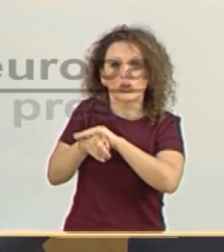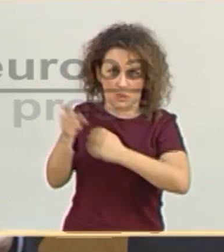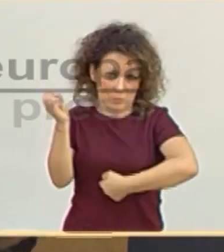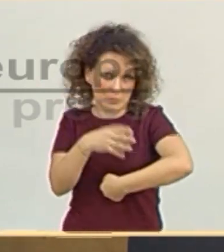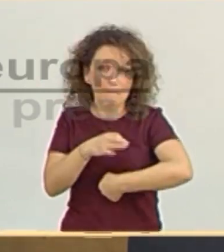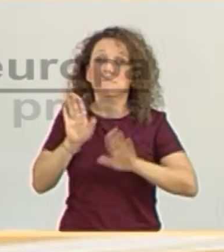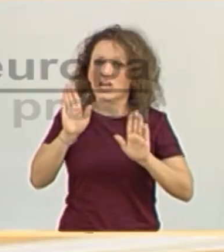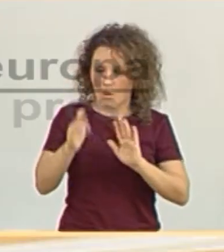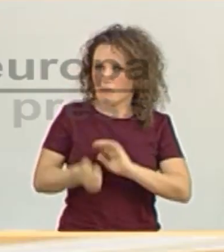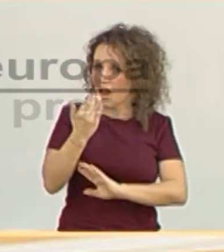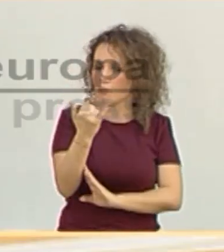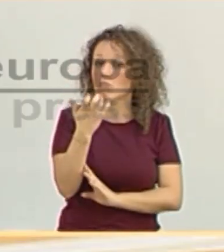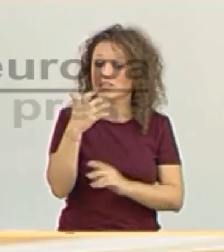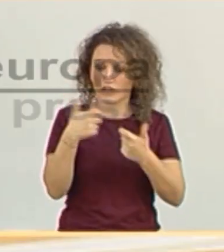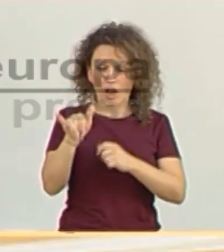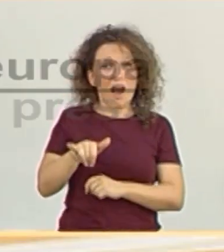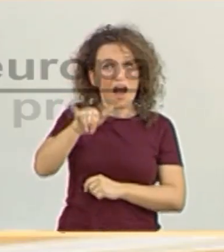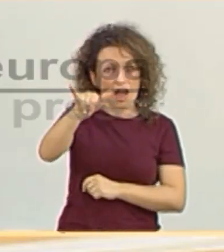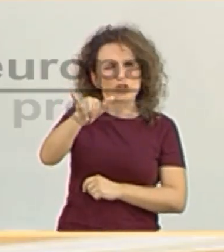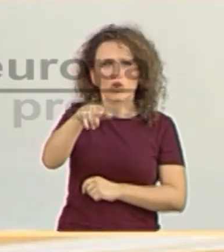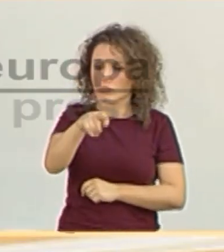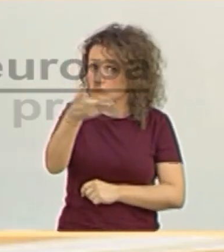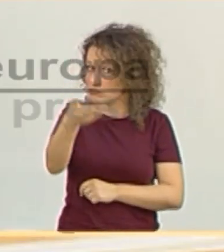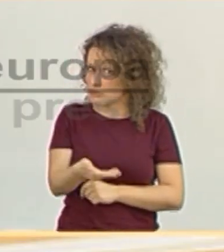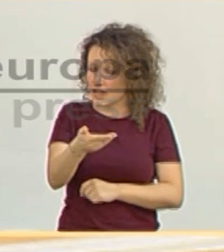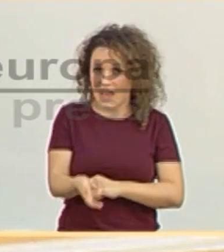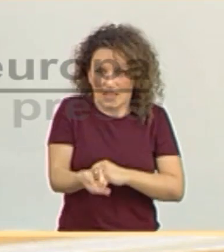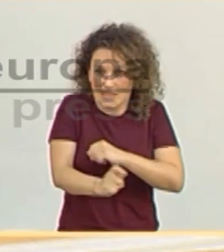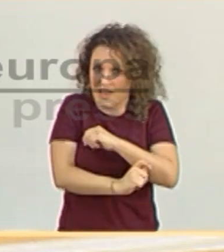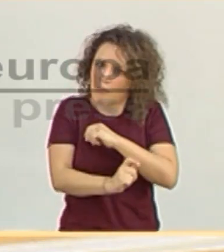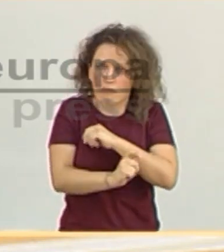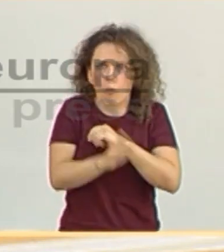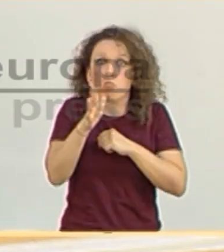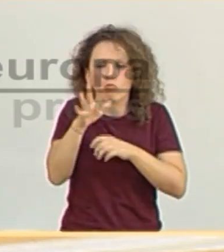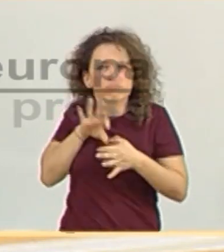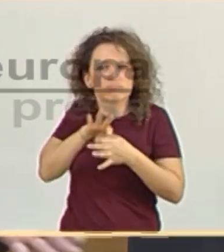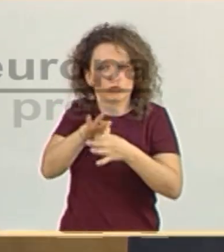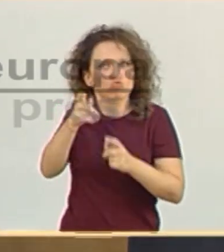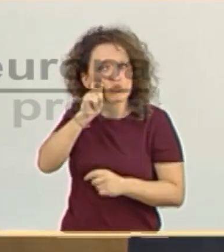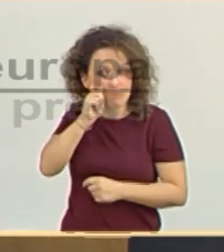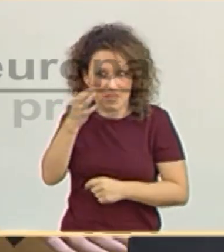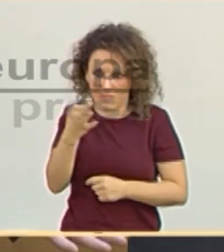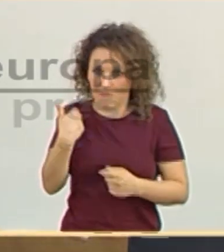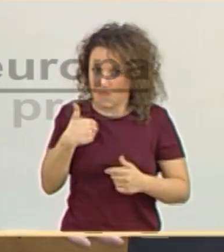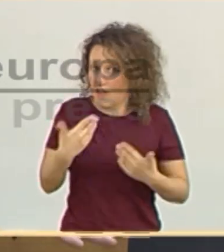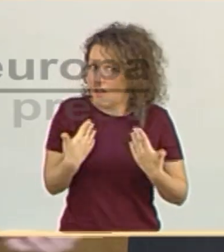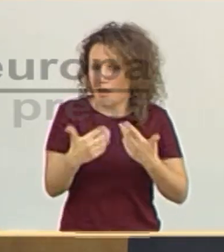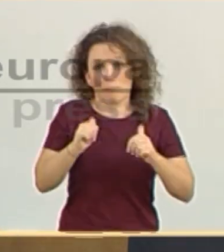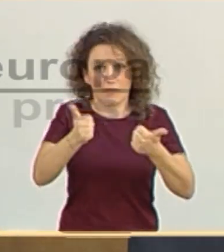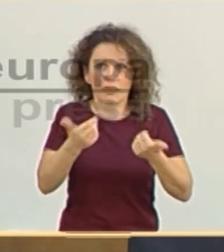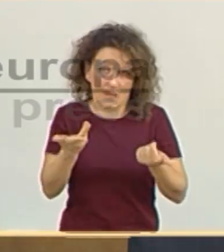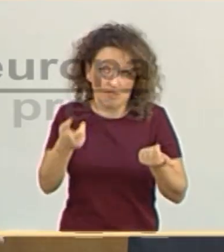conscientes, hay muchos más. El sector aéreo, como le digo, es un sector estratégico, vinculado al turismo, que tenemos que poner en marcha lo antes posible y aquí está la ministra que lo sabe.